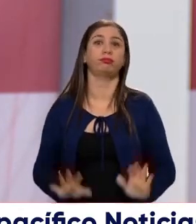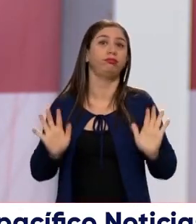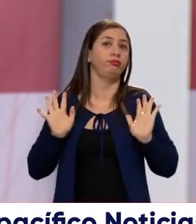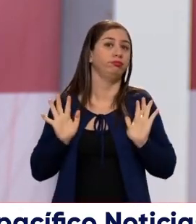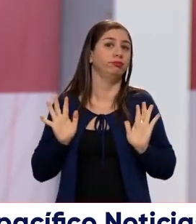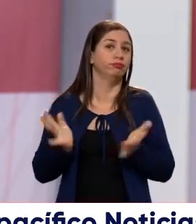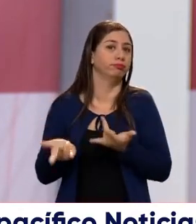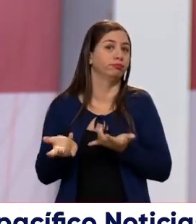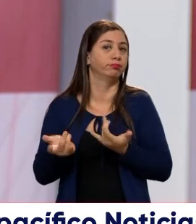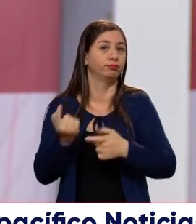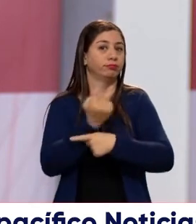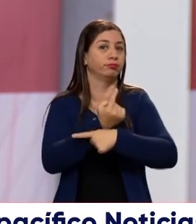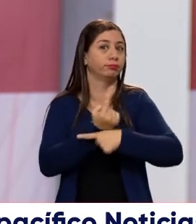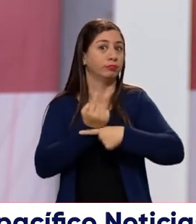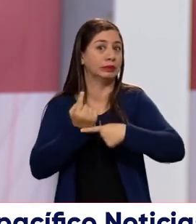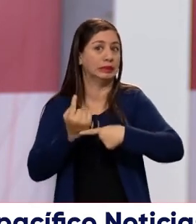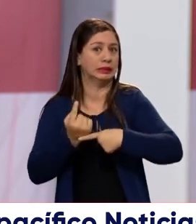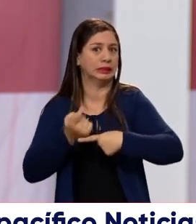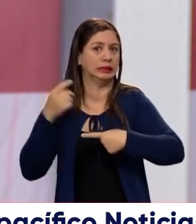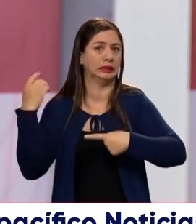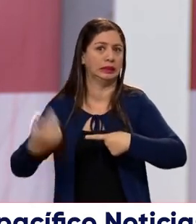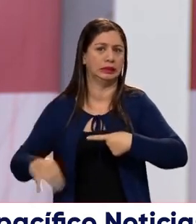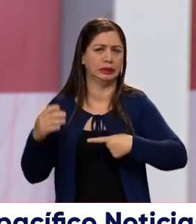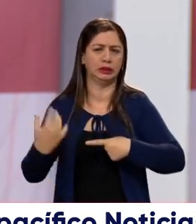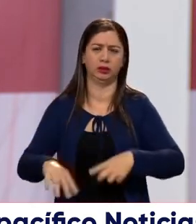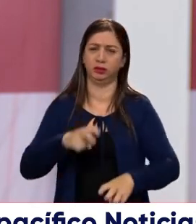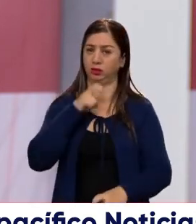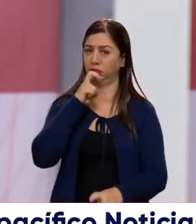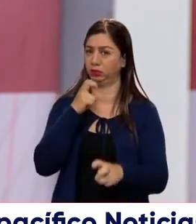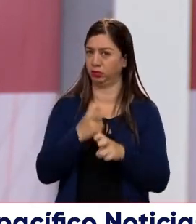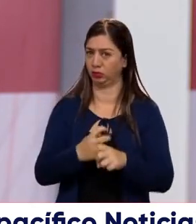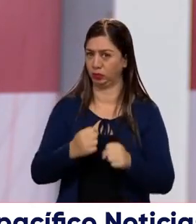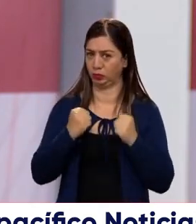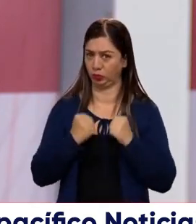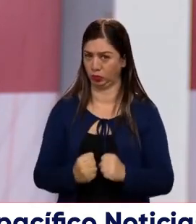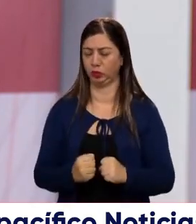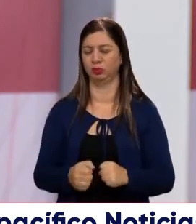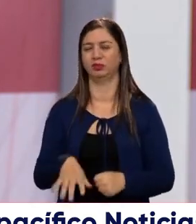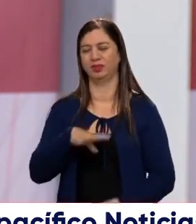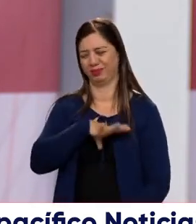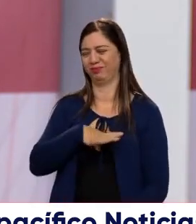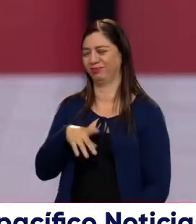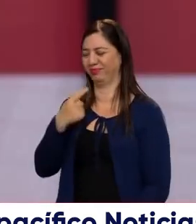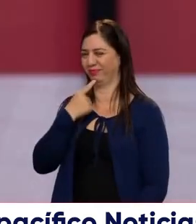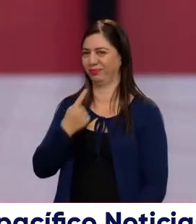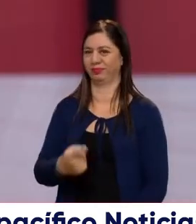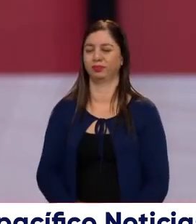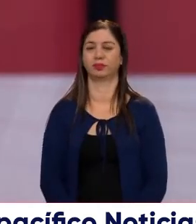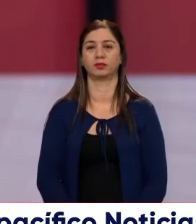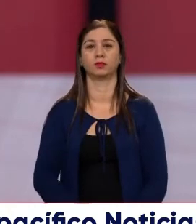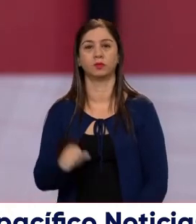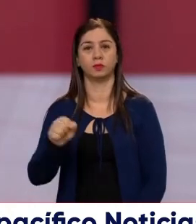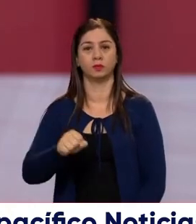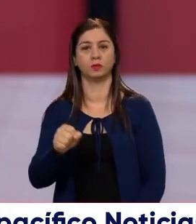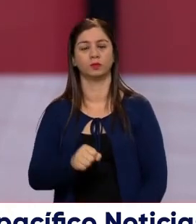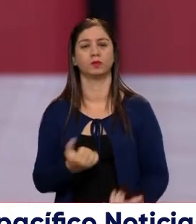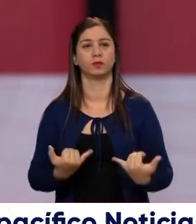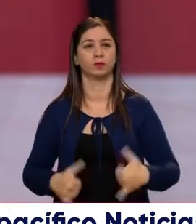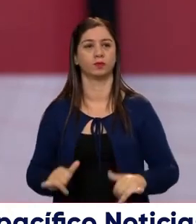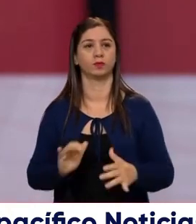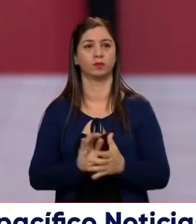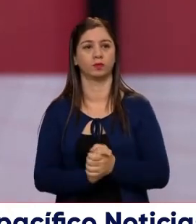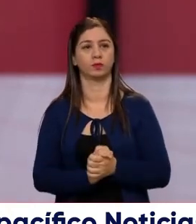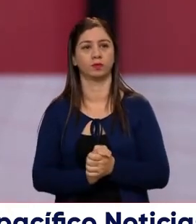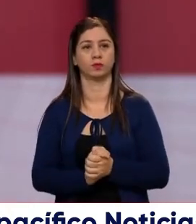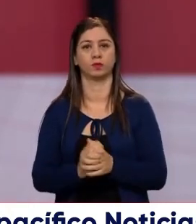que va a pasar durante esta semana, que va a ser una semana álgida, en temas de esos malucos, que usted estaba hablando. Si Yamil, para ir cerrando,